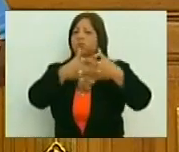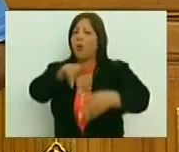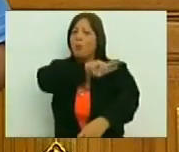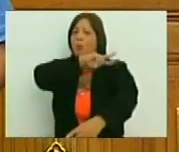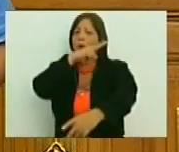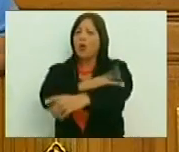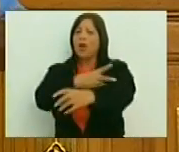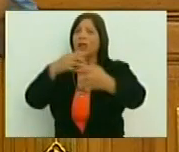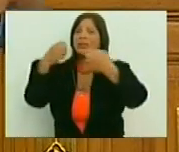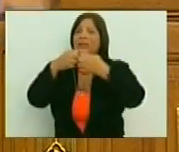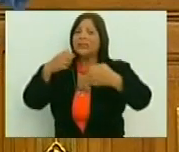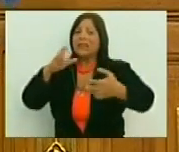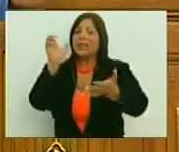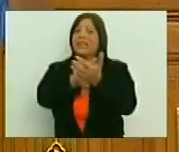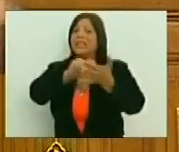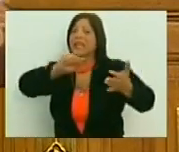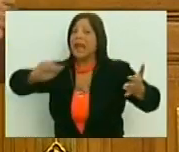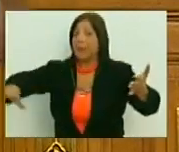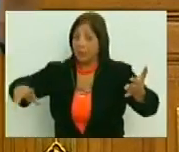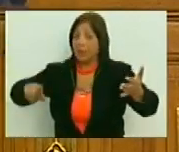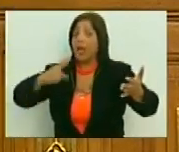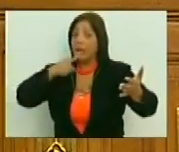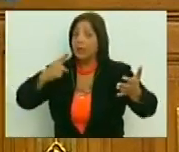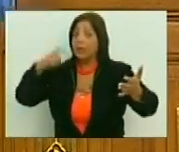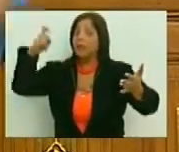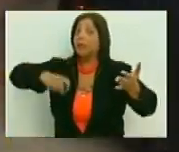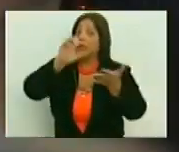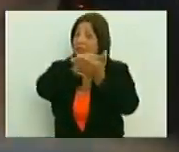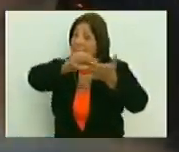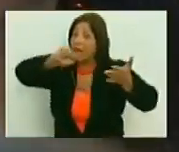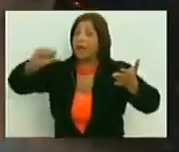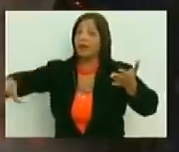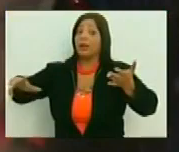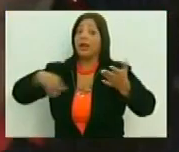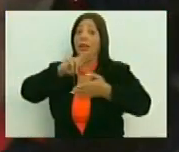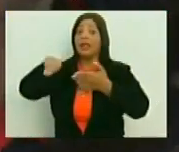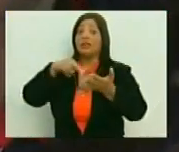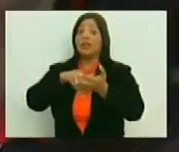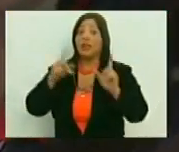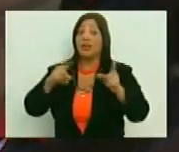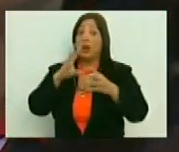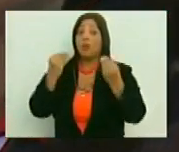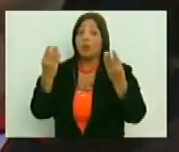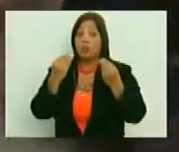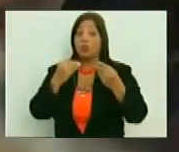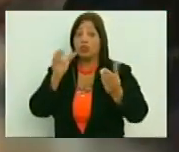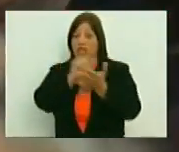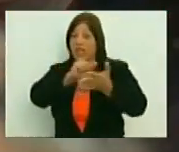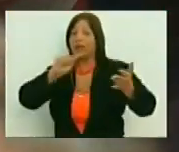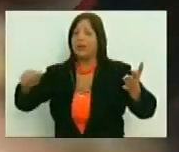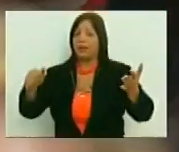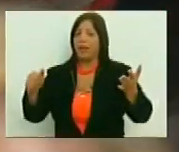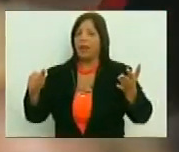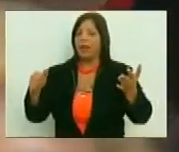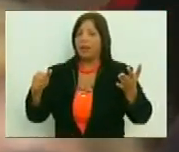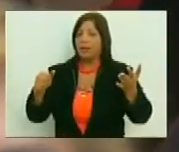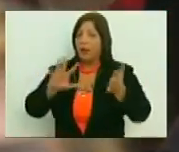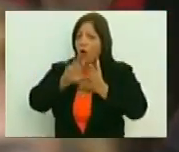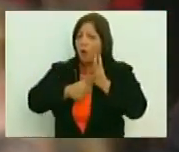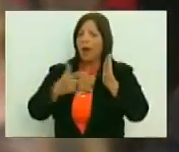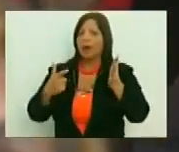no las buscan, y no las quieren arrebatar, necesitan arrebatarnos, la nacionalidad, todos los imperios, quieren arrebatarte,